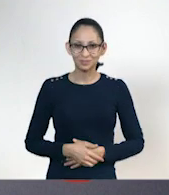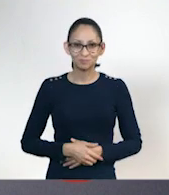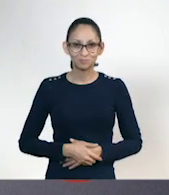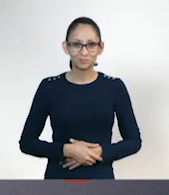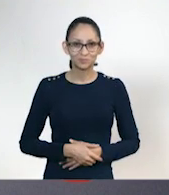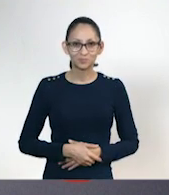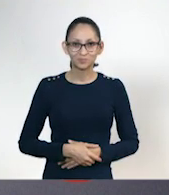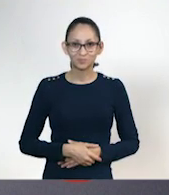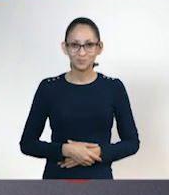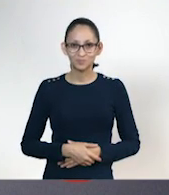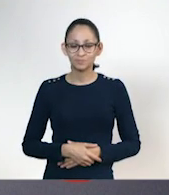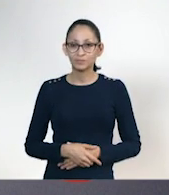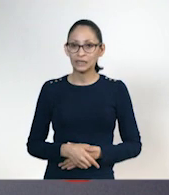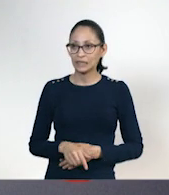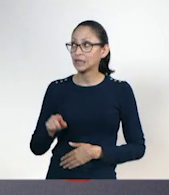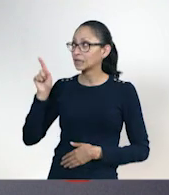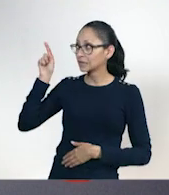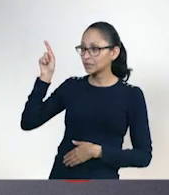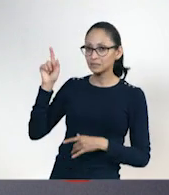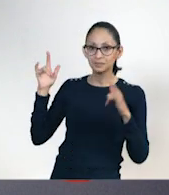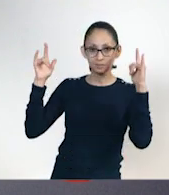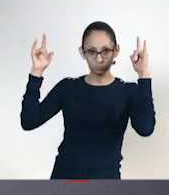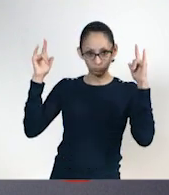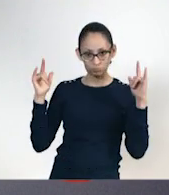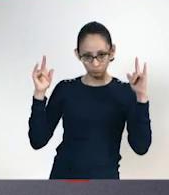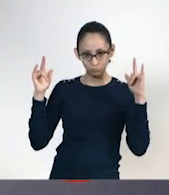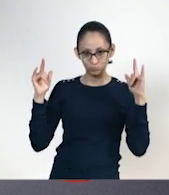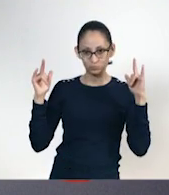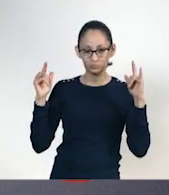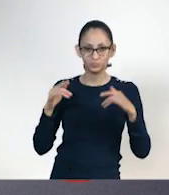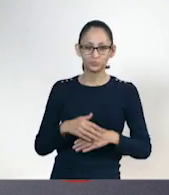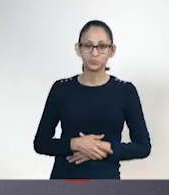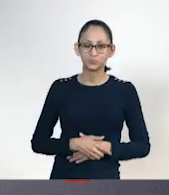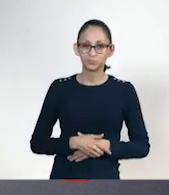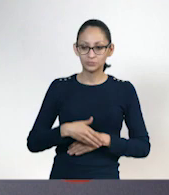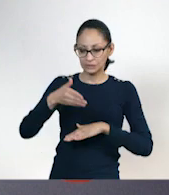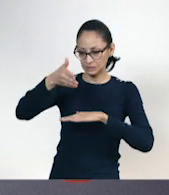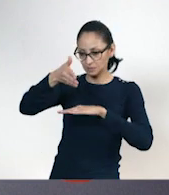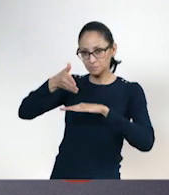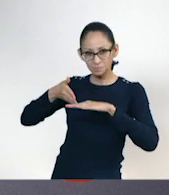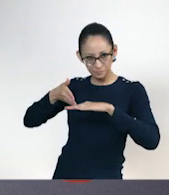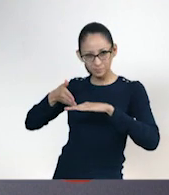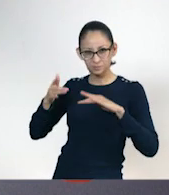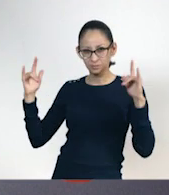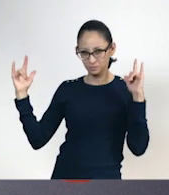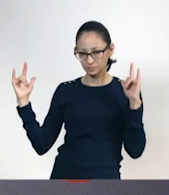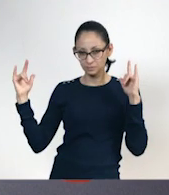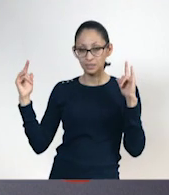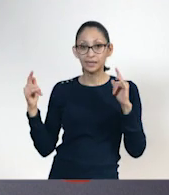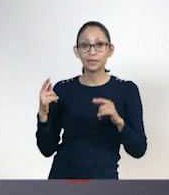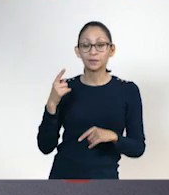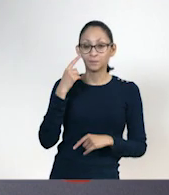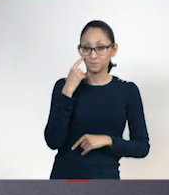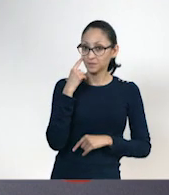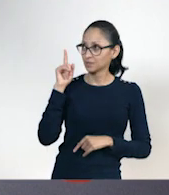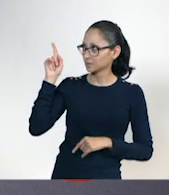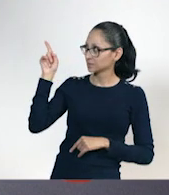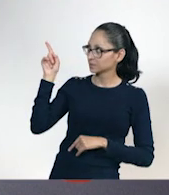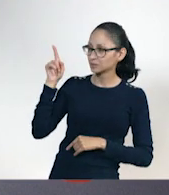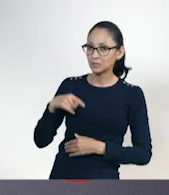Esta es tu cancha. Perfecto. Esta es mi cancha. Como les comenté, vamos a participar en un juego de cancha dividida.